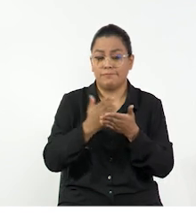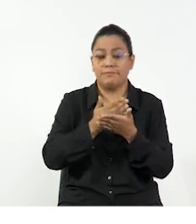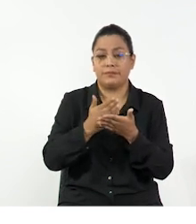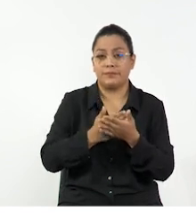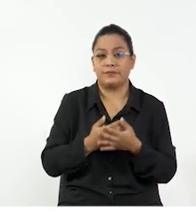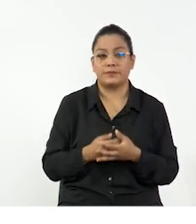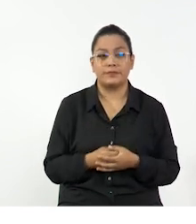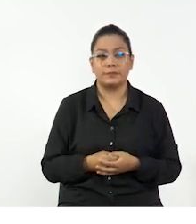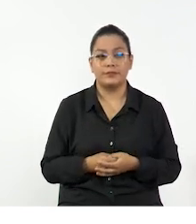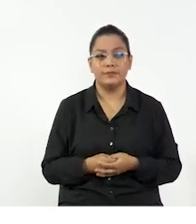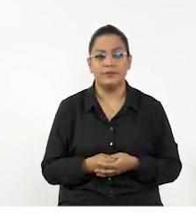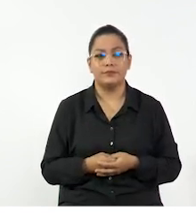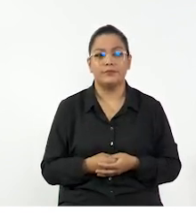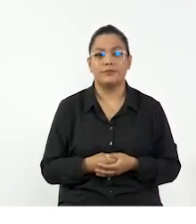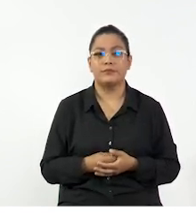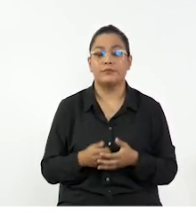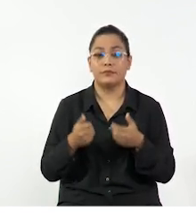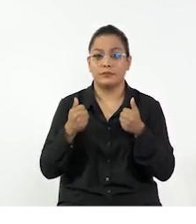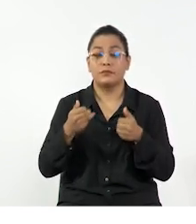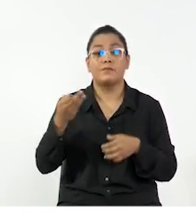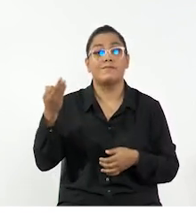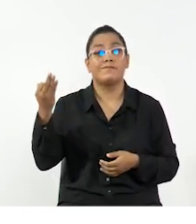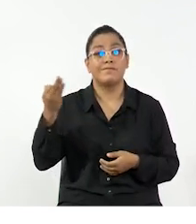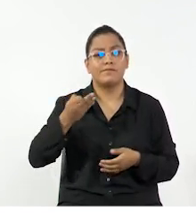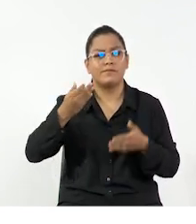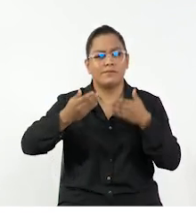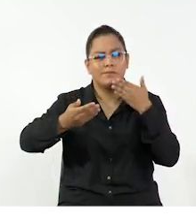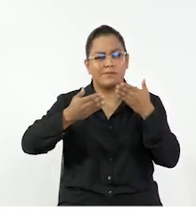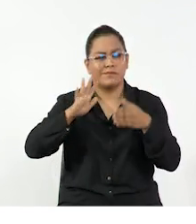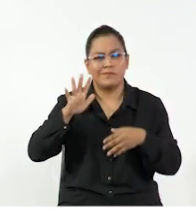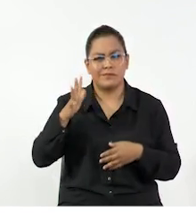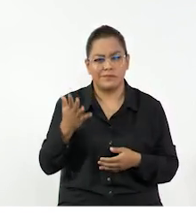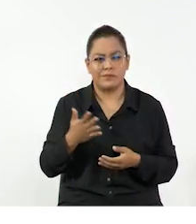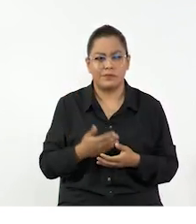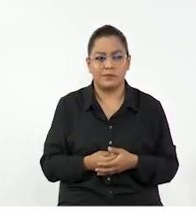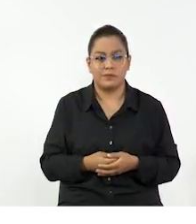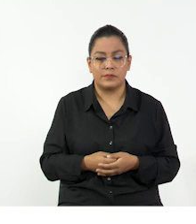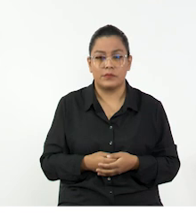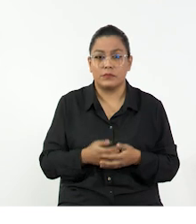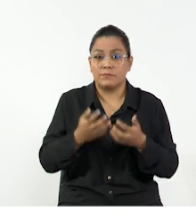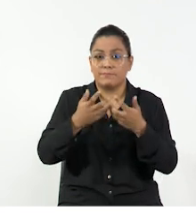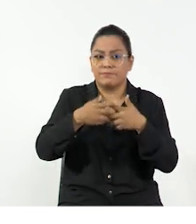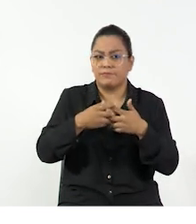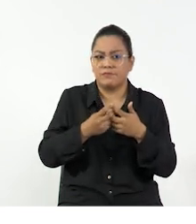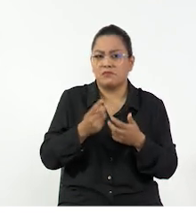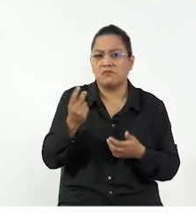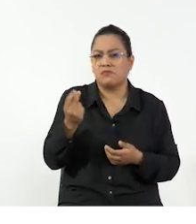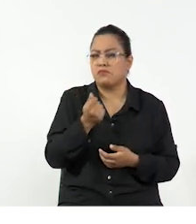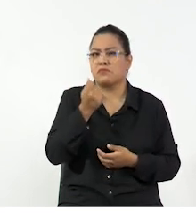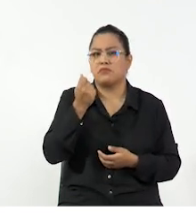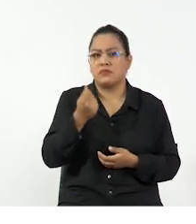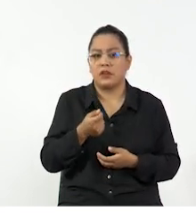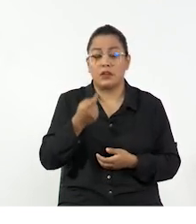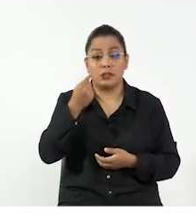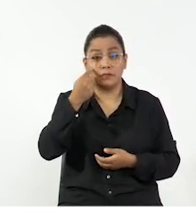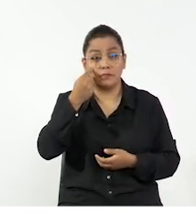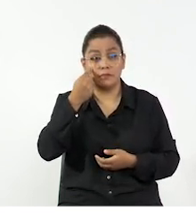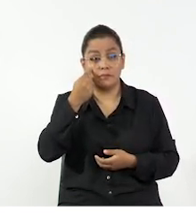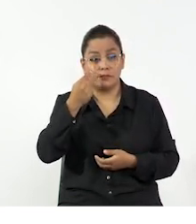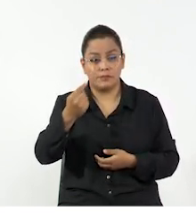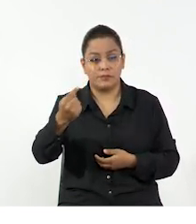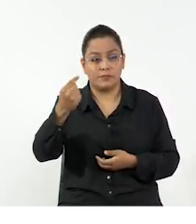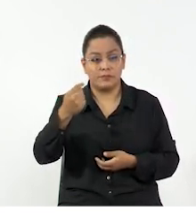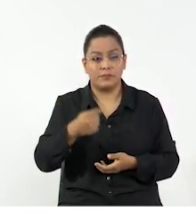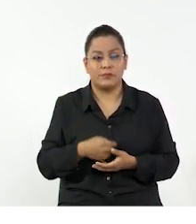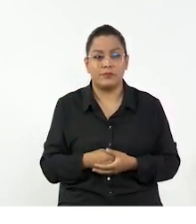clásica, que ya estudiamos con anterioridad. Ahora bien, es necesario mencionar que estas máquinas simples,